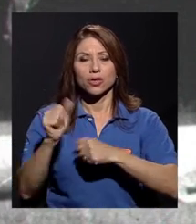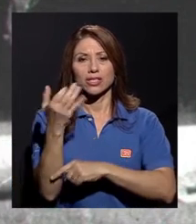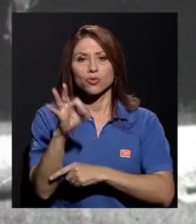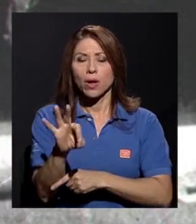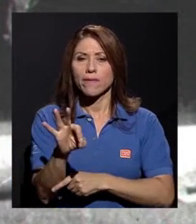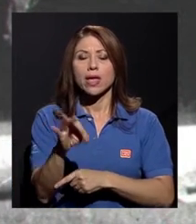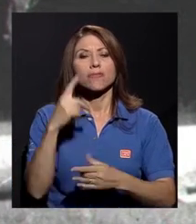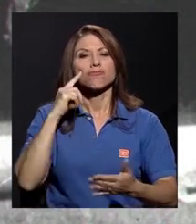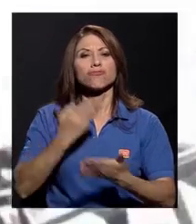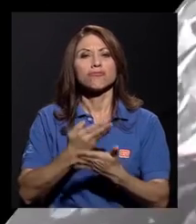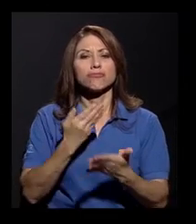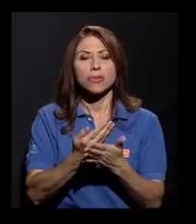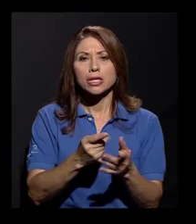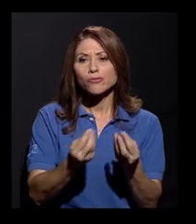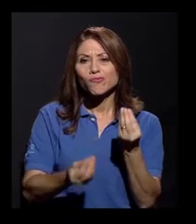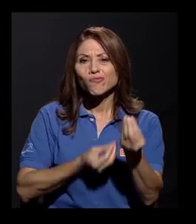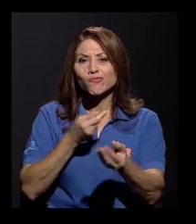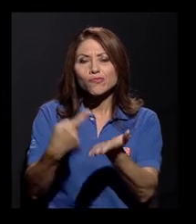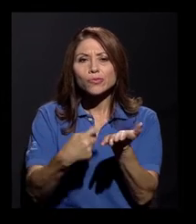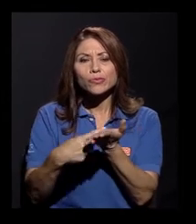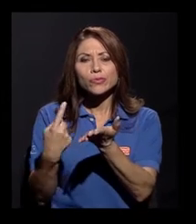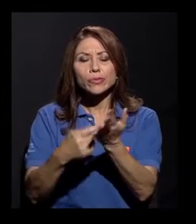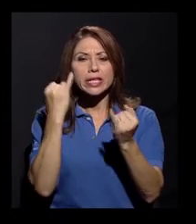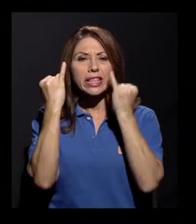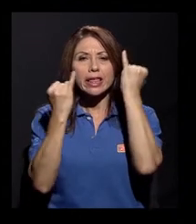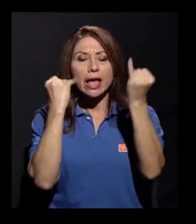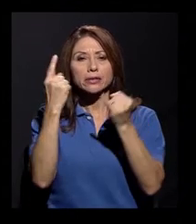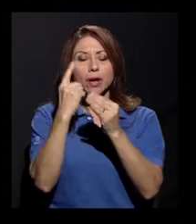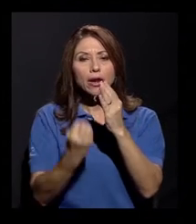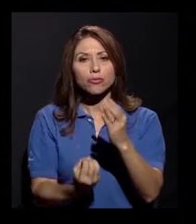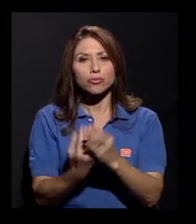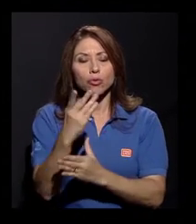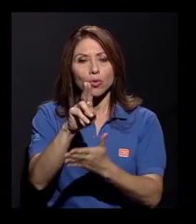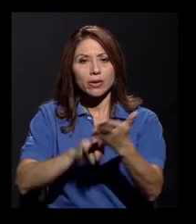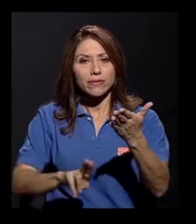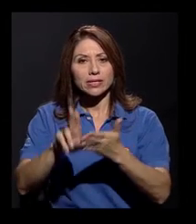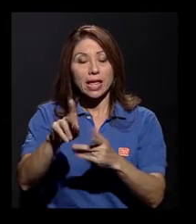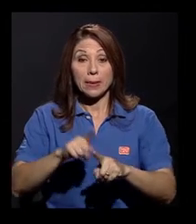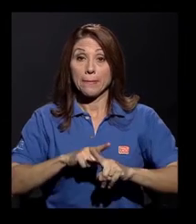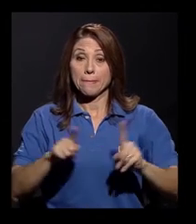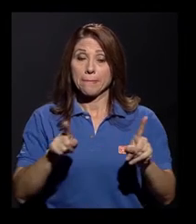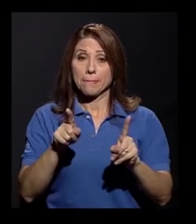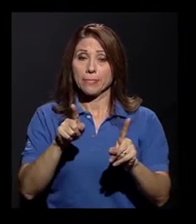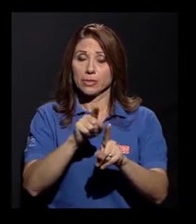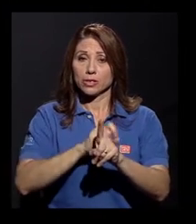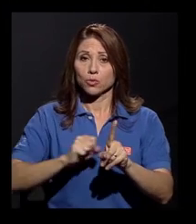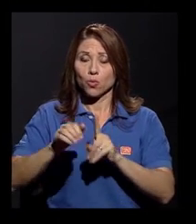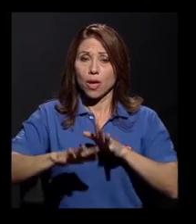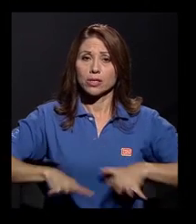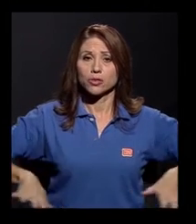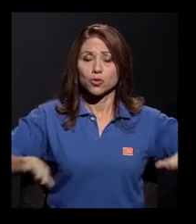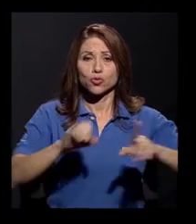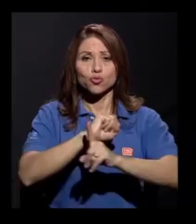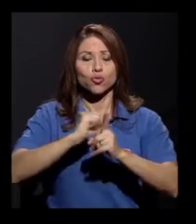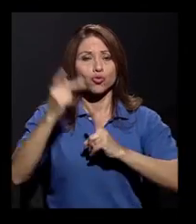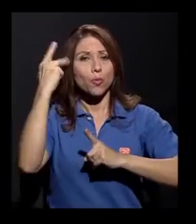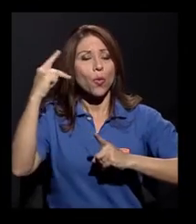testigo de continuas ideas para crear una universidad. Sin embargo, el contexto sociopolítico, oligárquico y